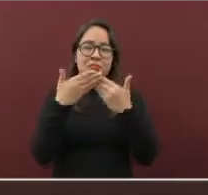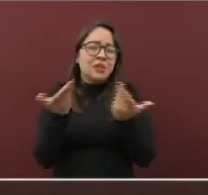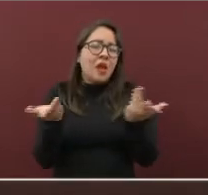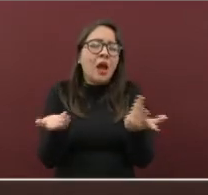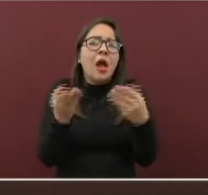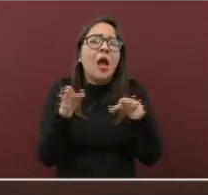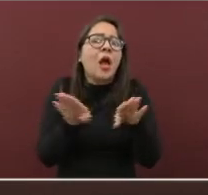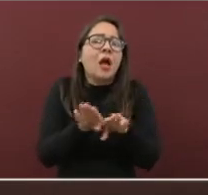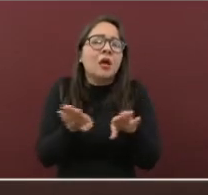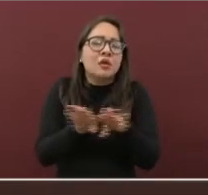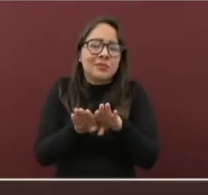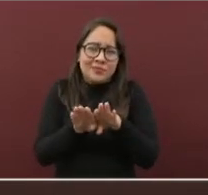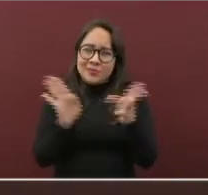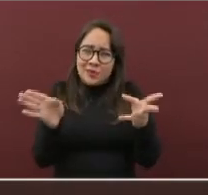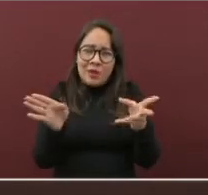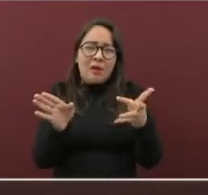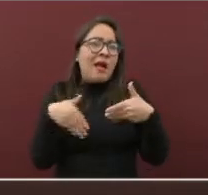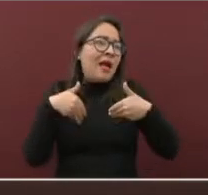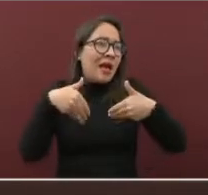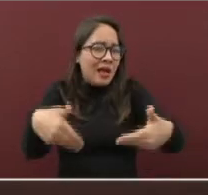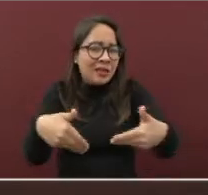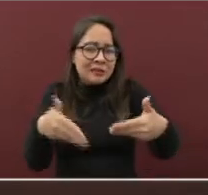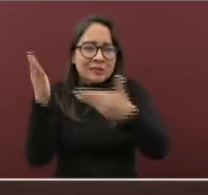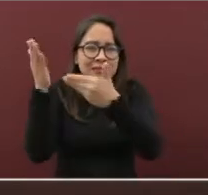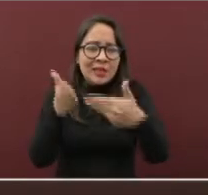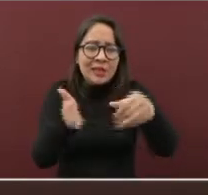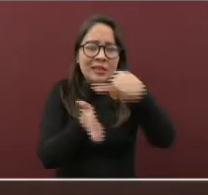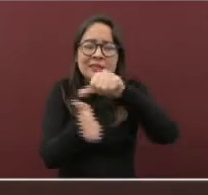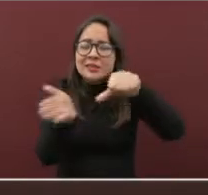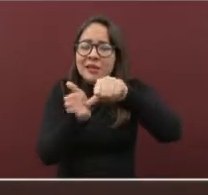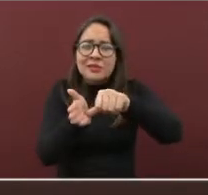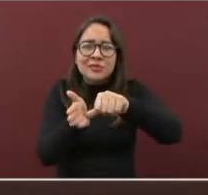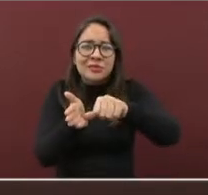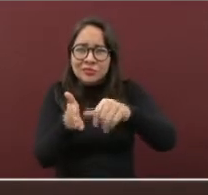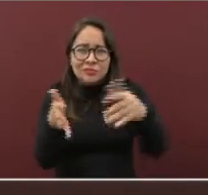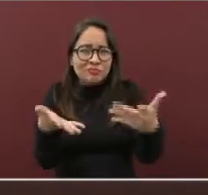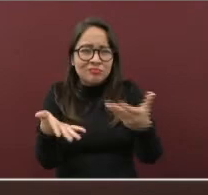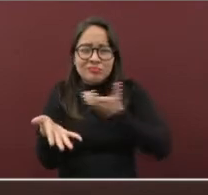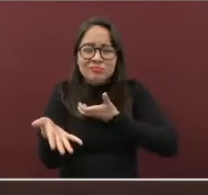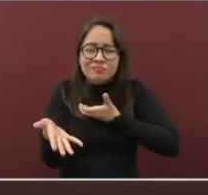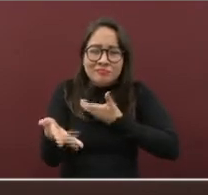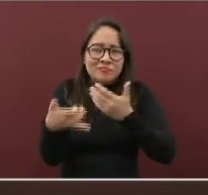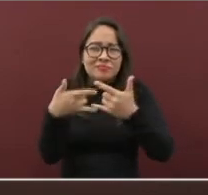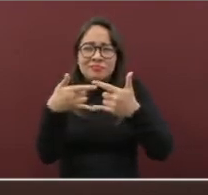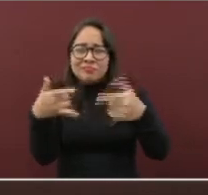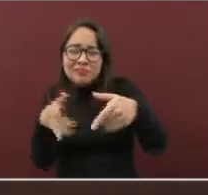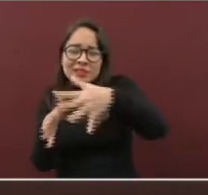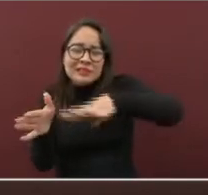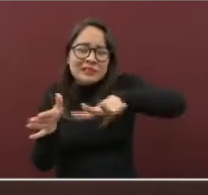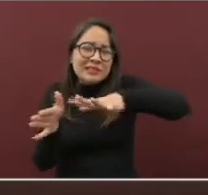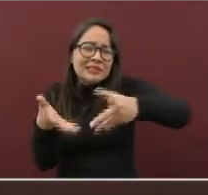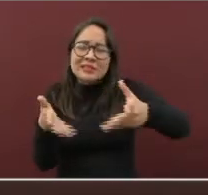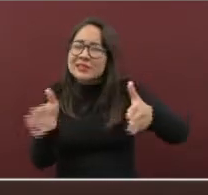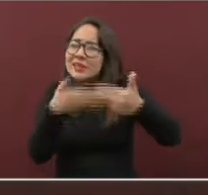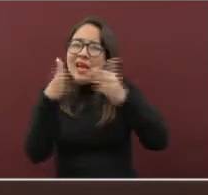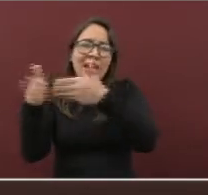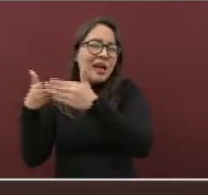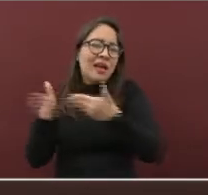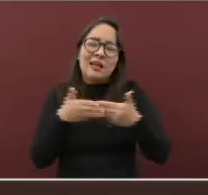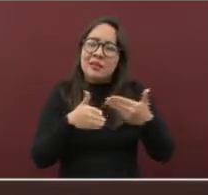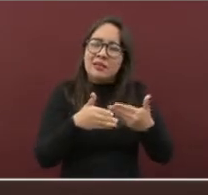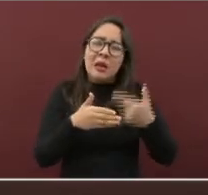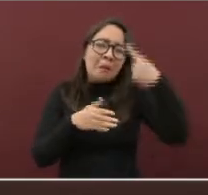deberán cerrar calles que conduzcan al centro y a las zonas cercanas. Esto, Familia Veracruzana,